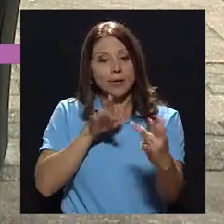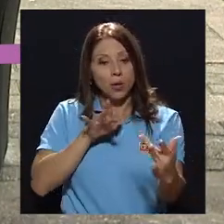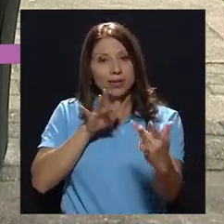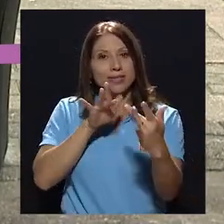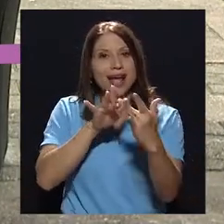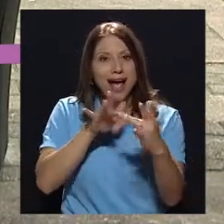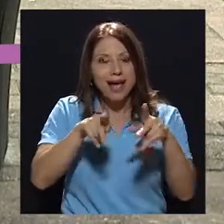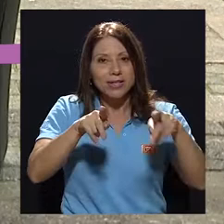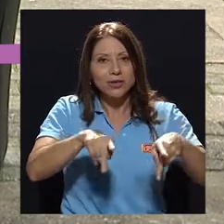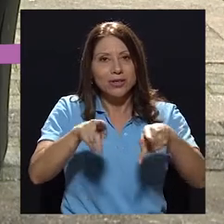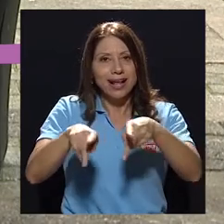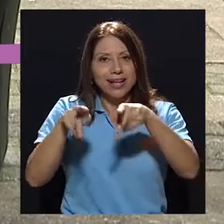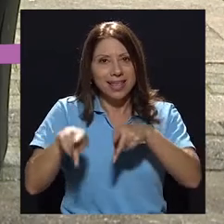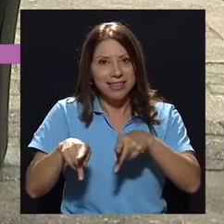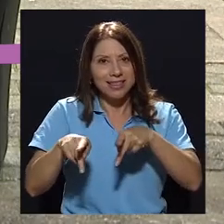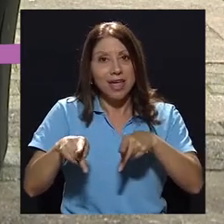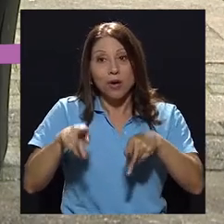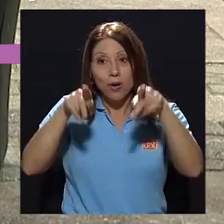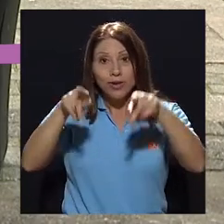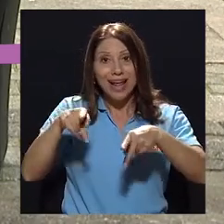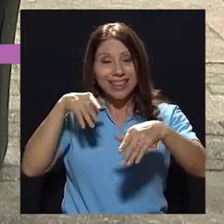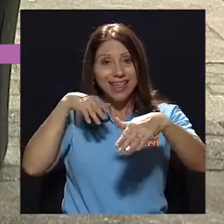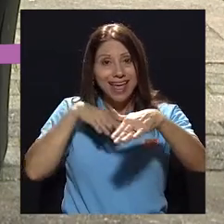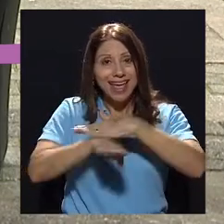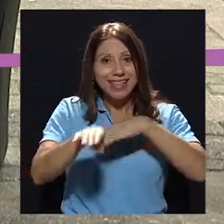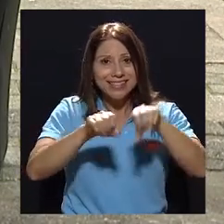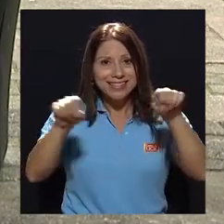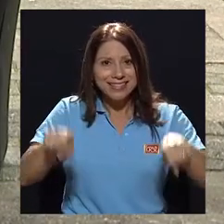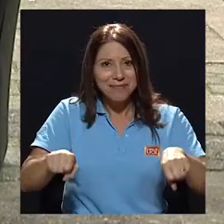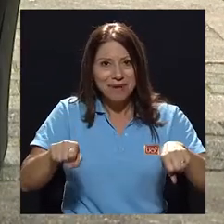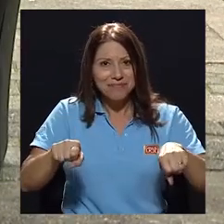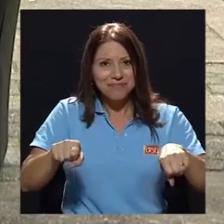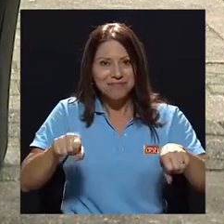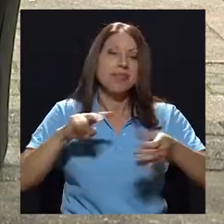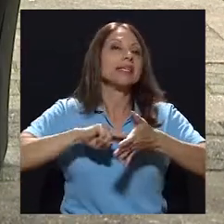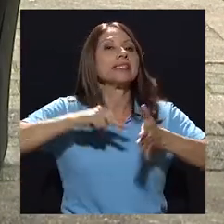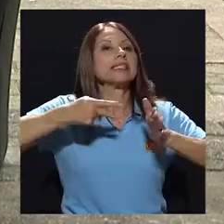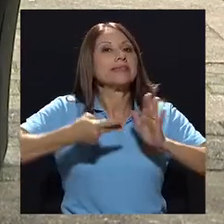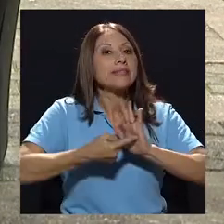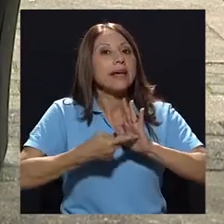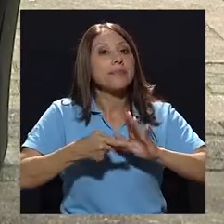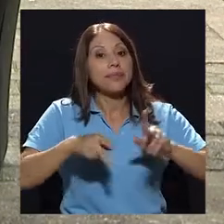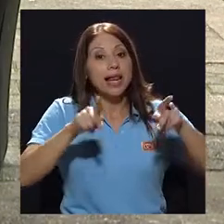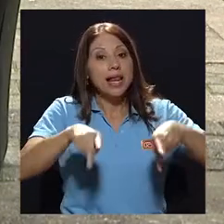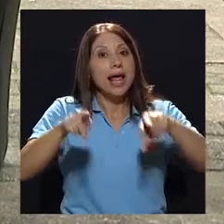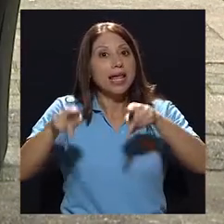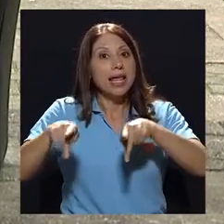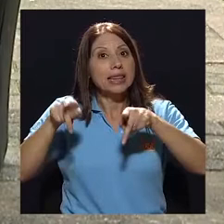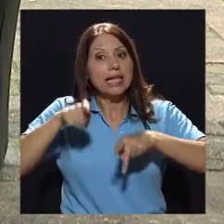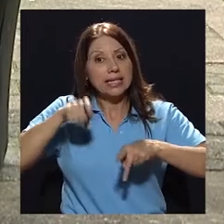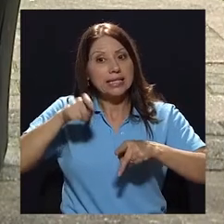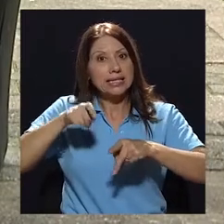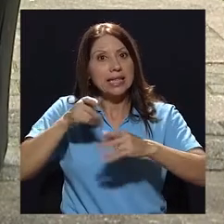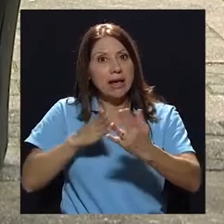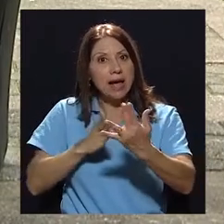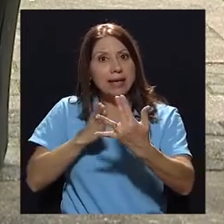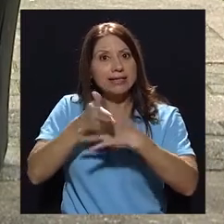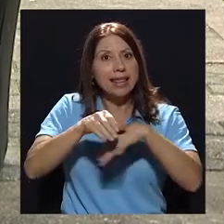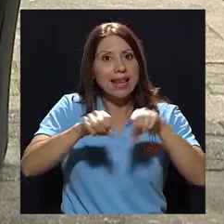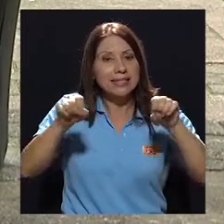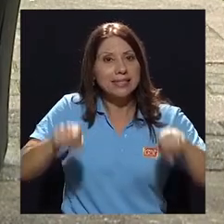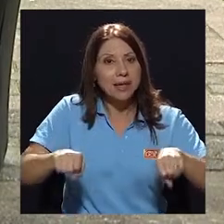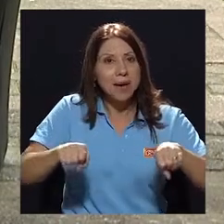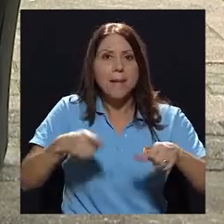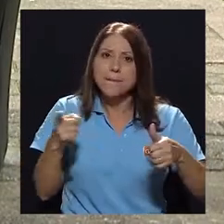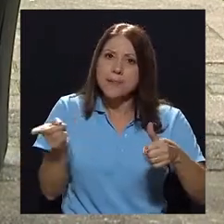contacto de la gente, digamos, a la hora de entrar al sistema. Para decirlo de otra manera, la gente para acceder al sistema debiera